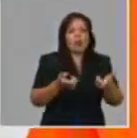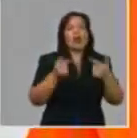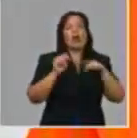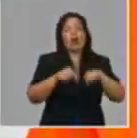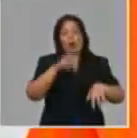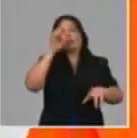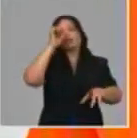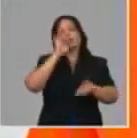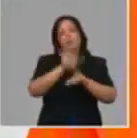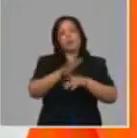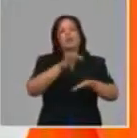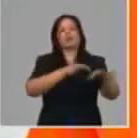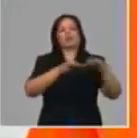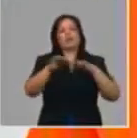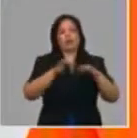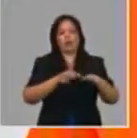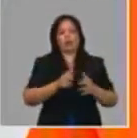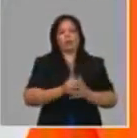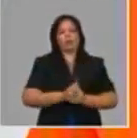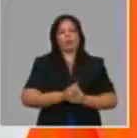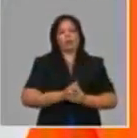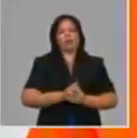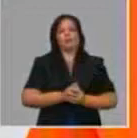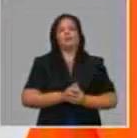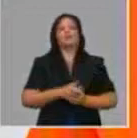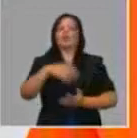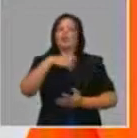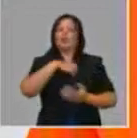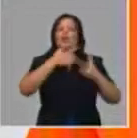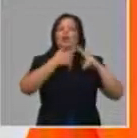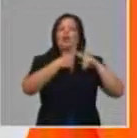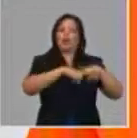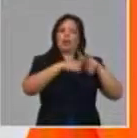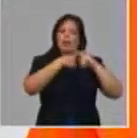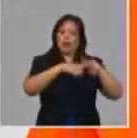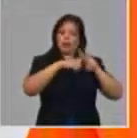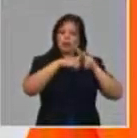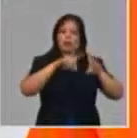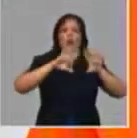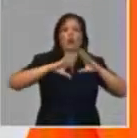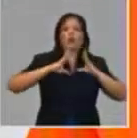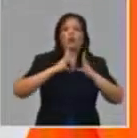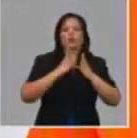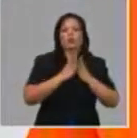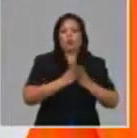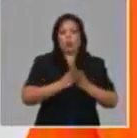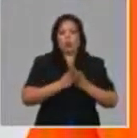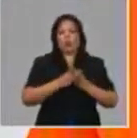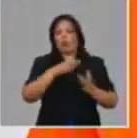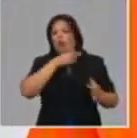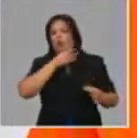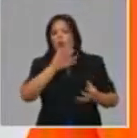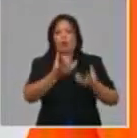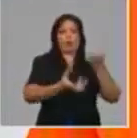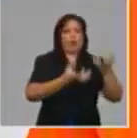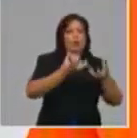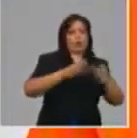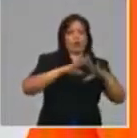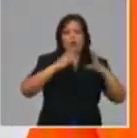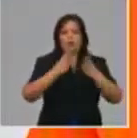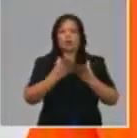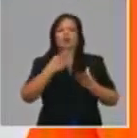priorizará la reparación y el mantenimiento limitado de los equipos de cocción en los talleres del programa de ahorro